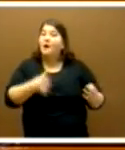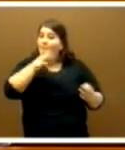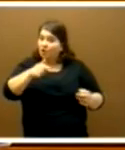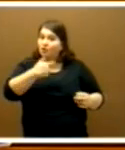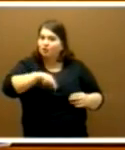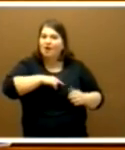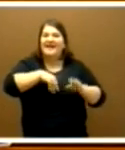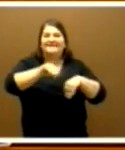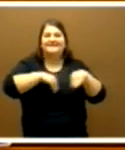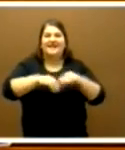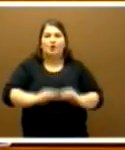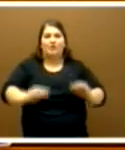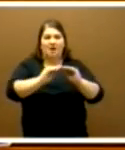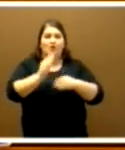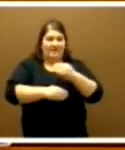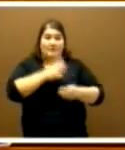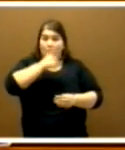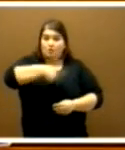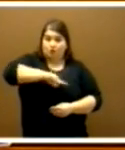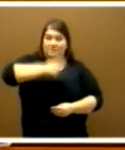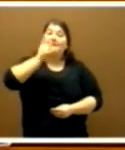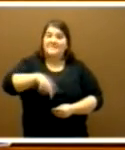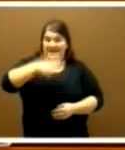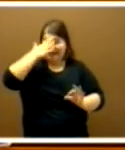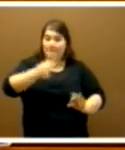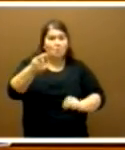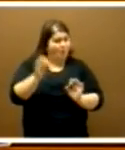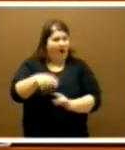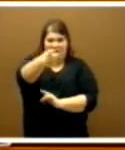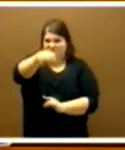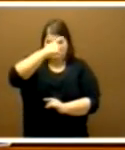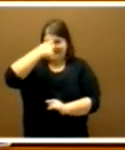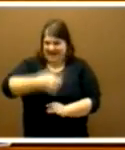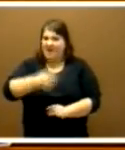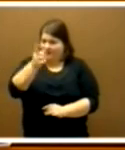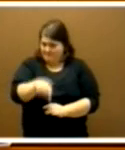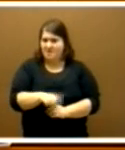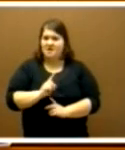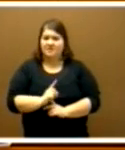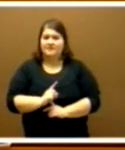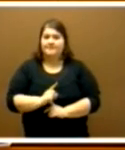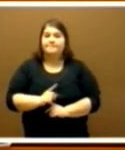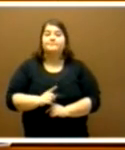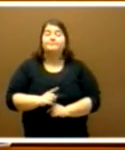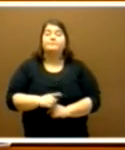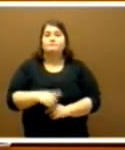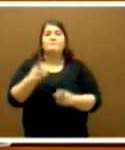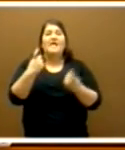conciliación. Porque nosotros también creemos, como ustedes creen, igual, que es necesario